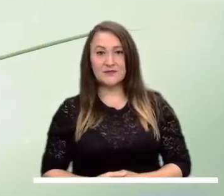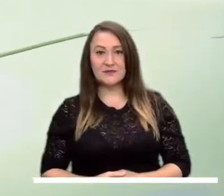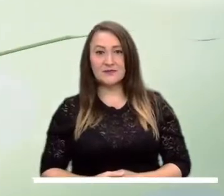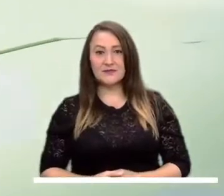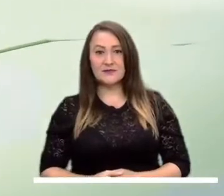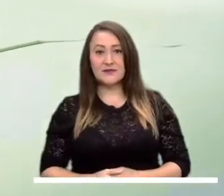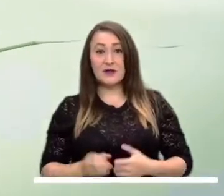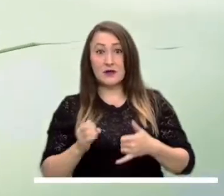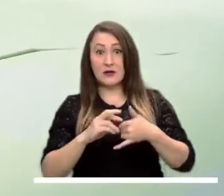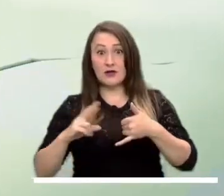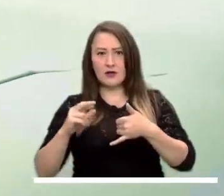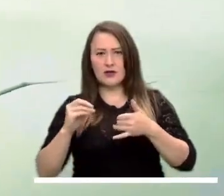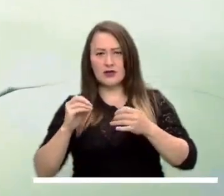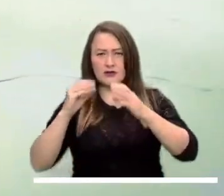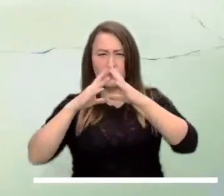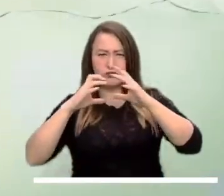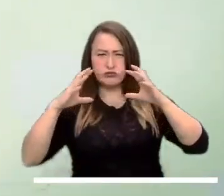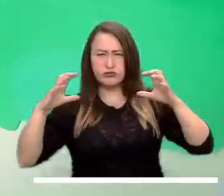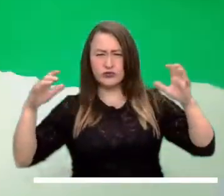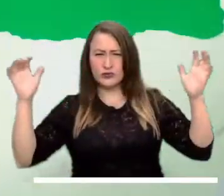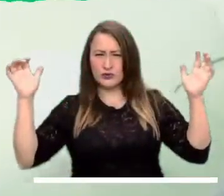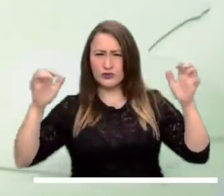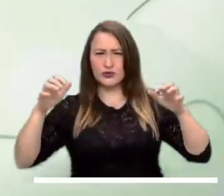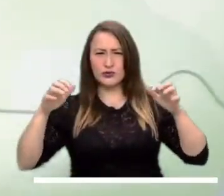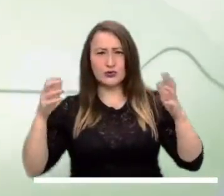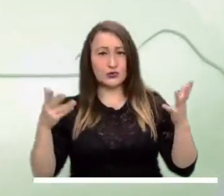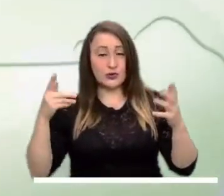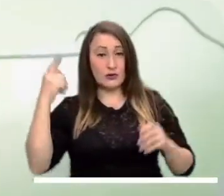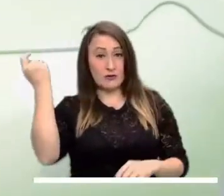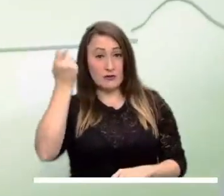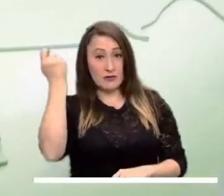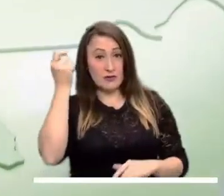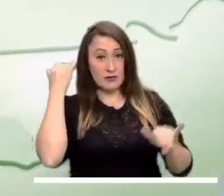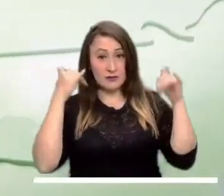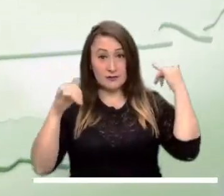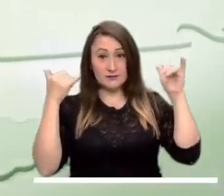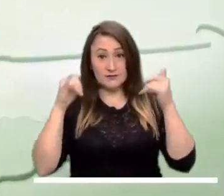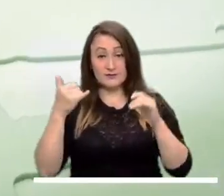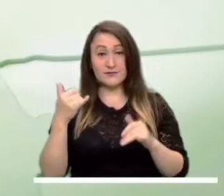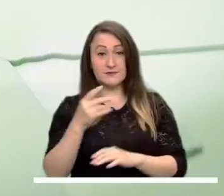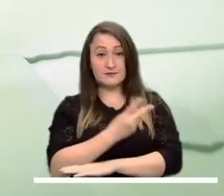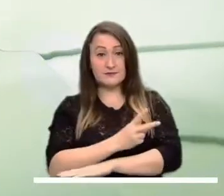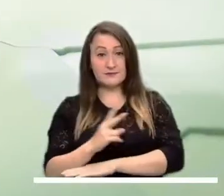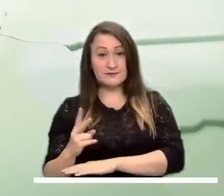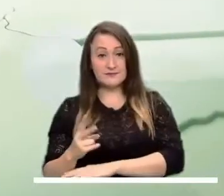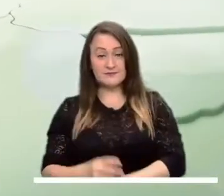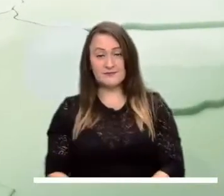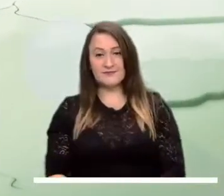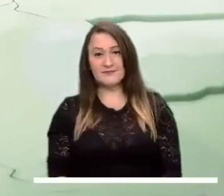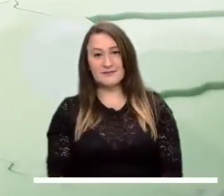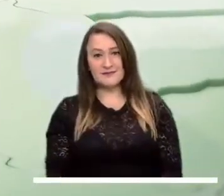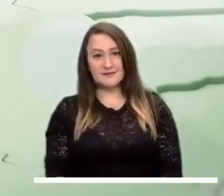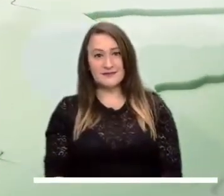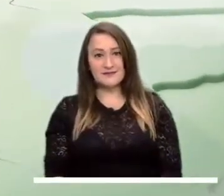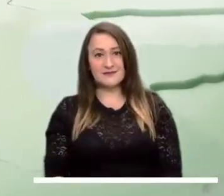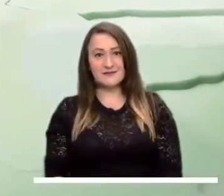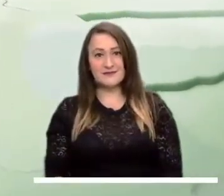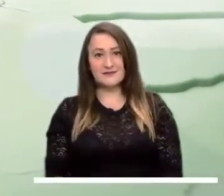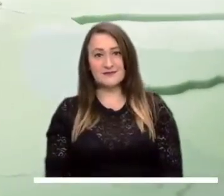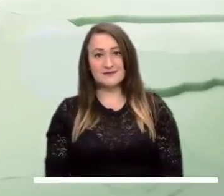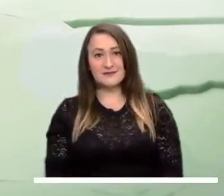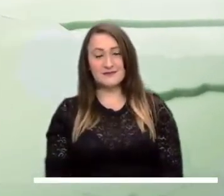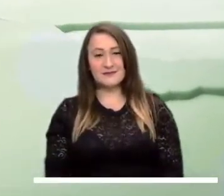Cundinamarca y Eje Cafetero. La Orinoquía verá sus cielos cubrirse durante la tarde, lo que provocará precipitaciones en Meta,